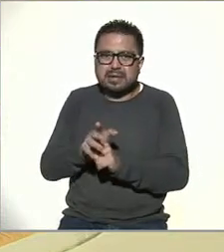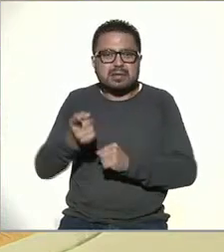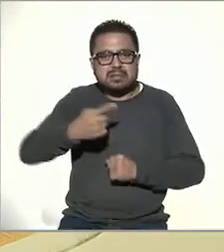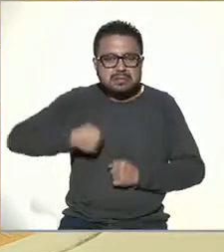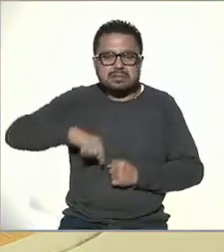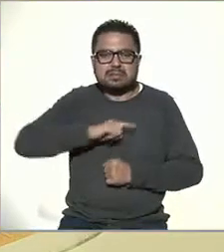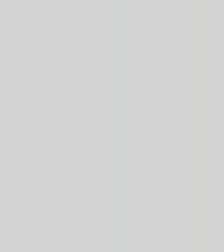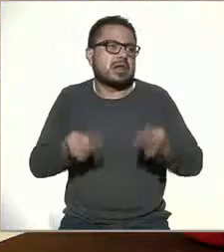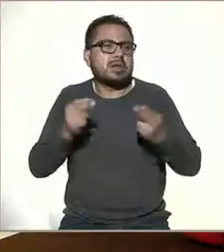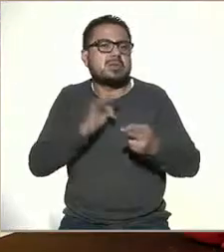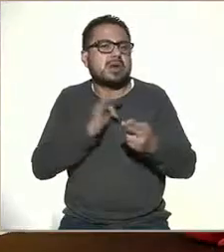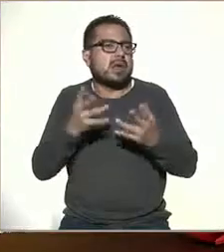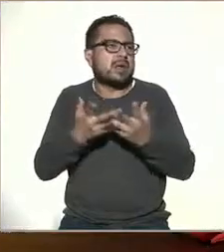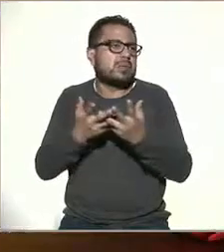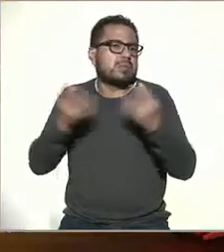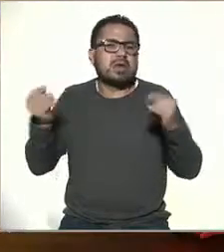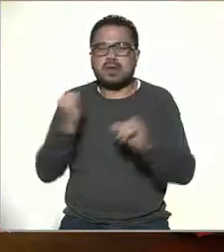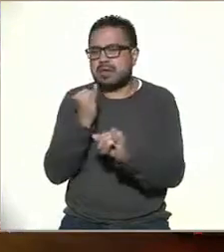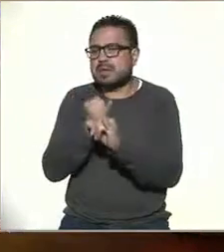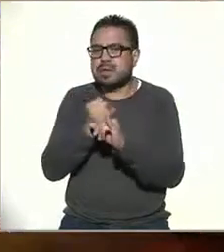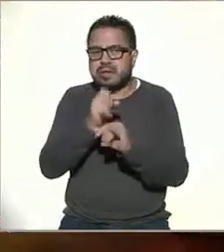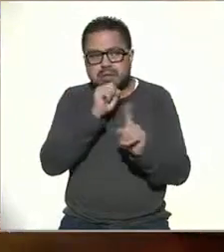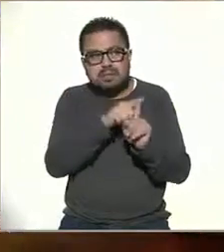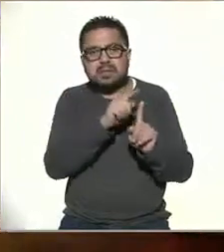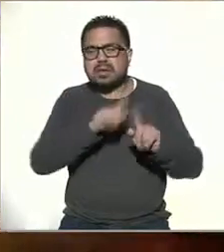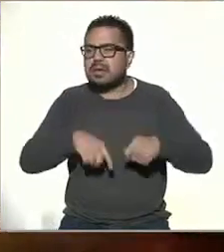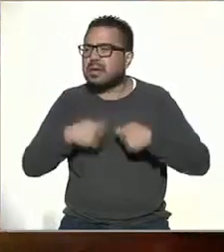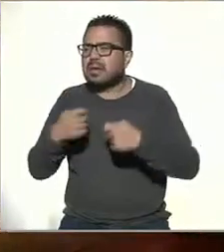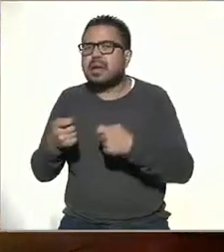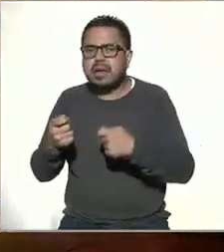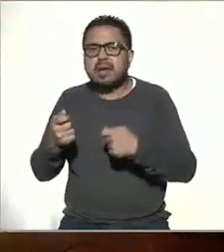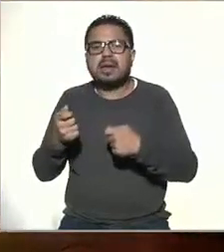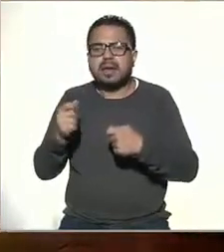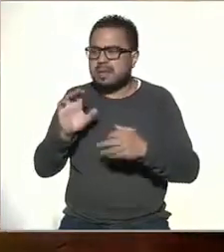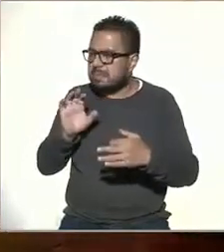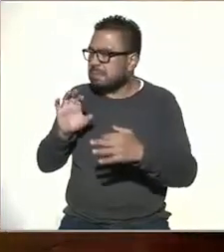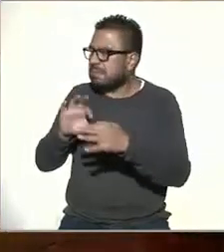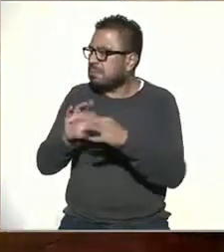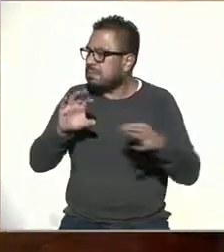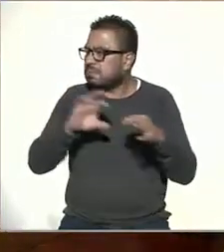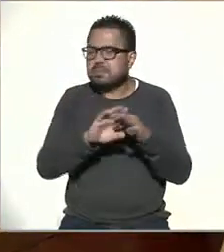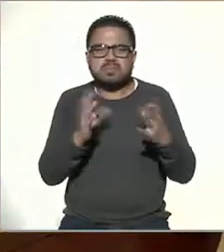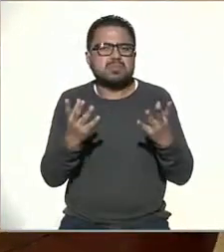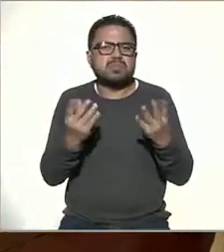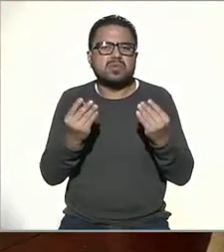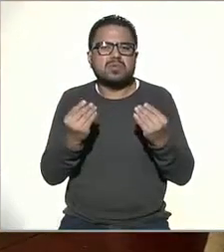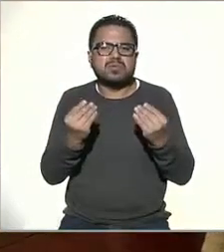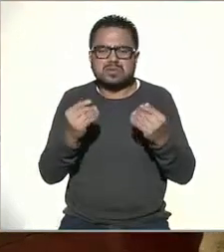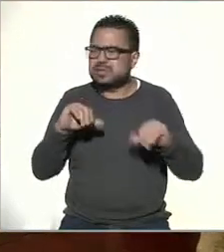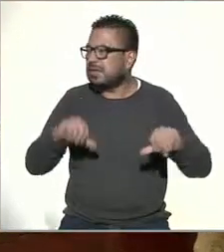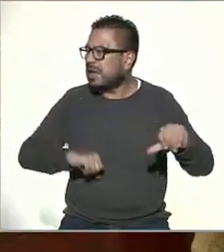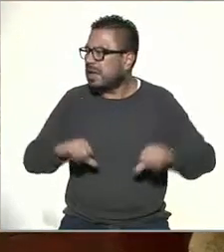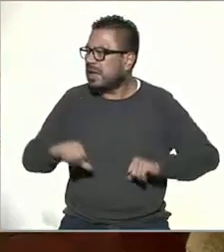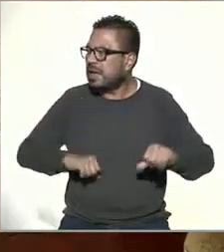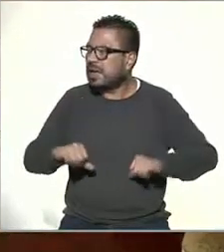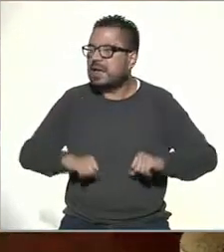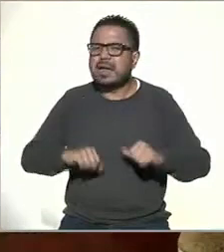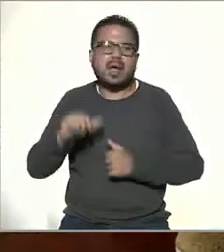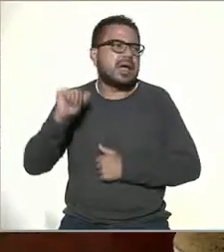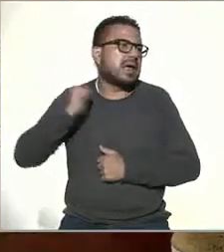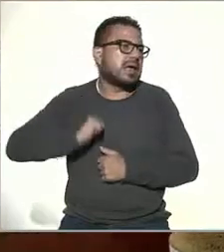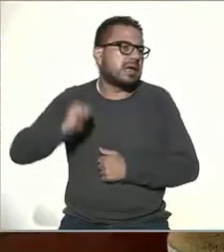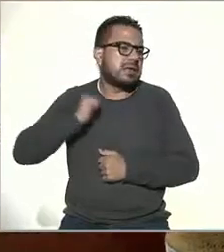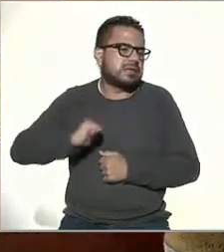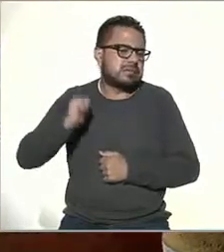nos tuvimos que adaptar internet también posibilitó adaptar muchas de las digamos dinámicas que antes